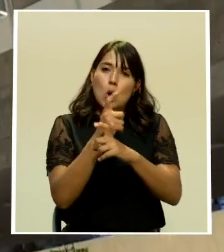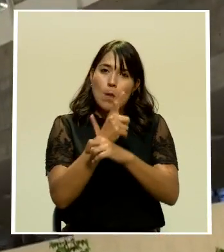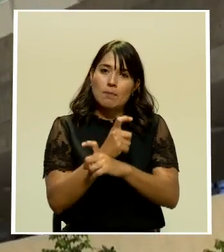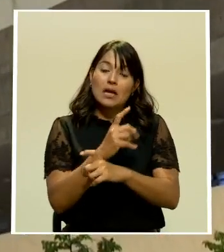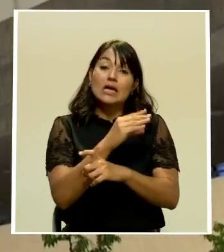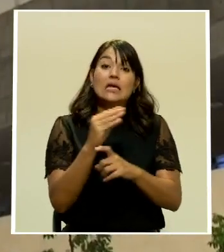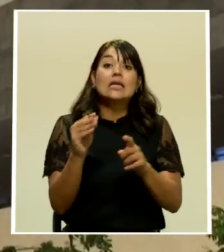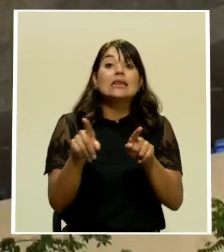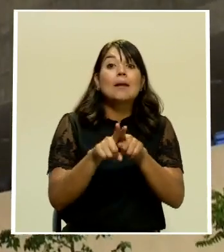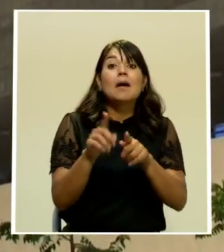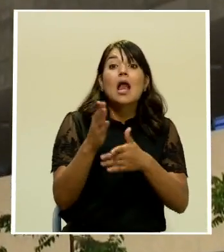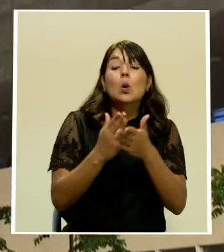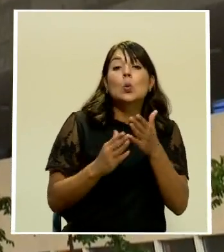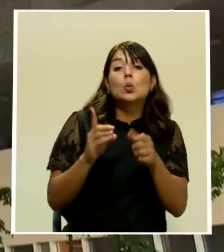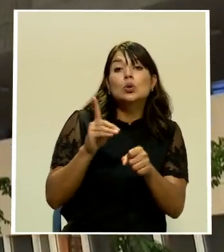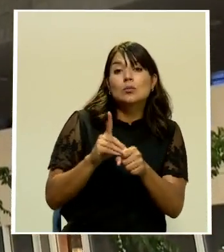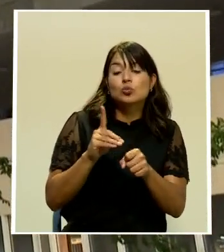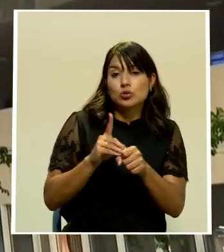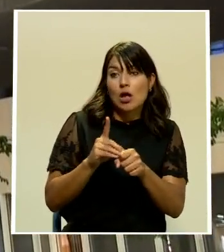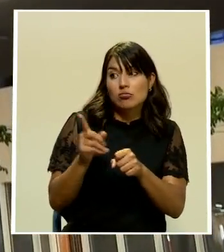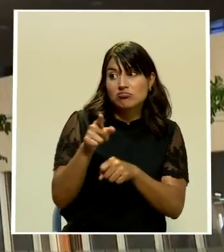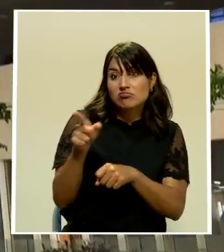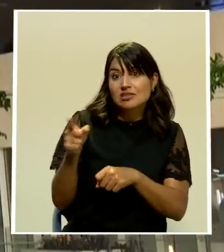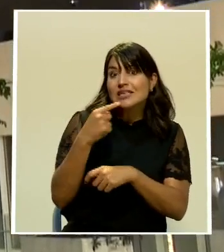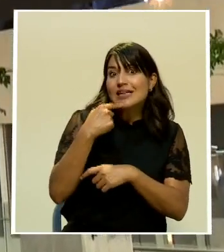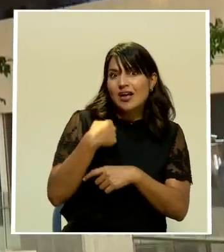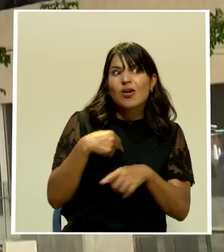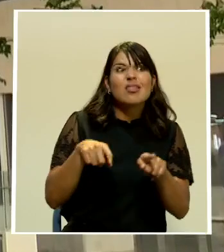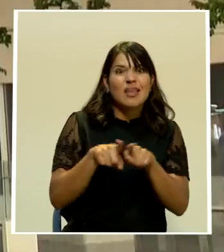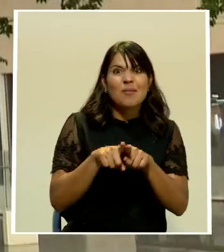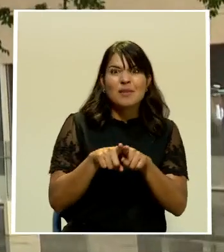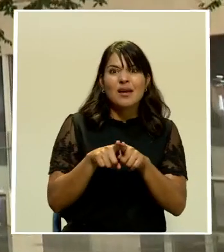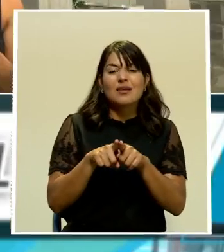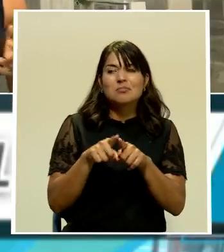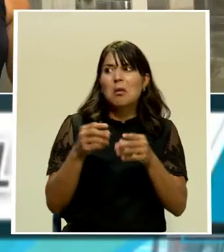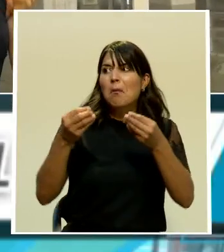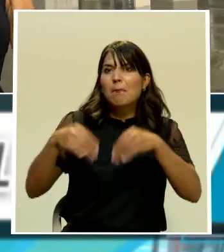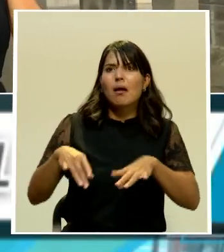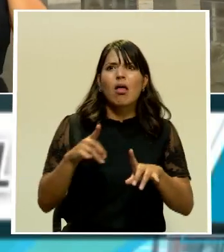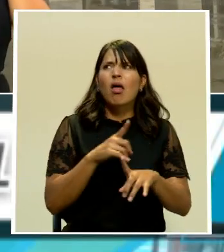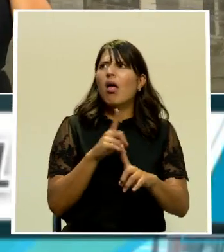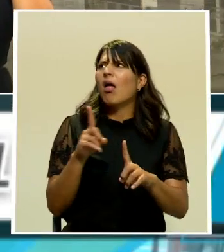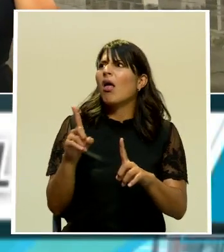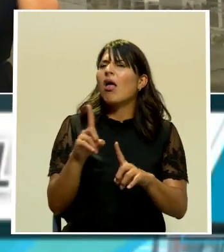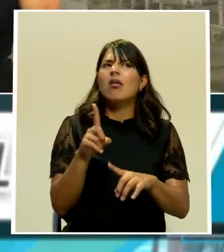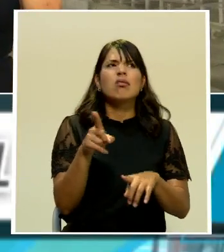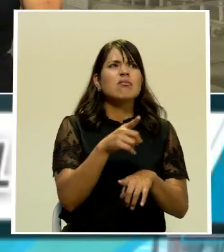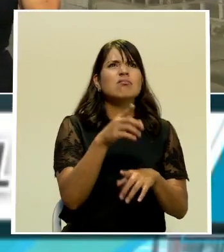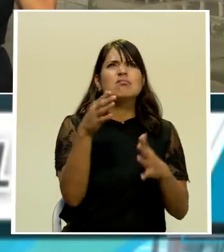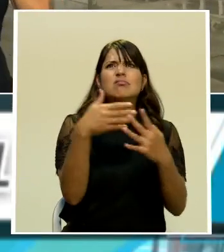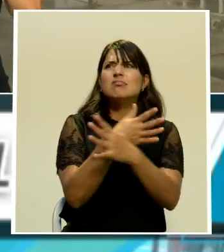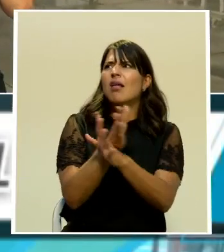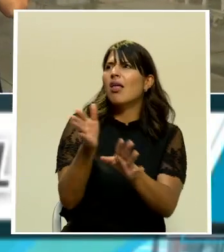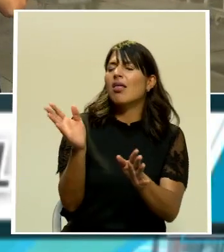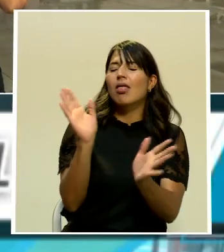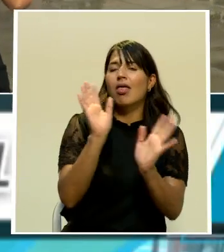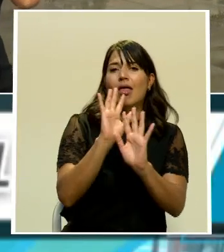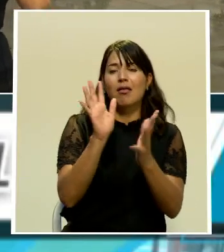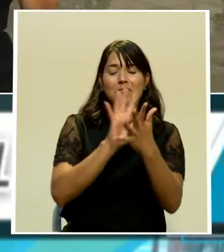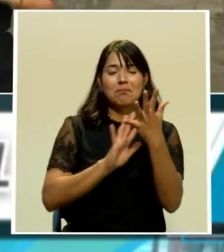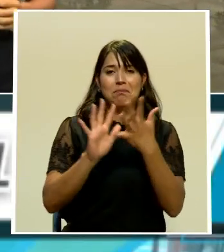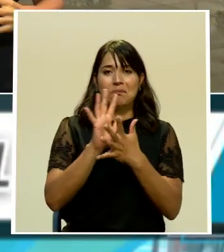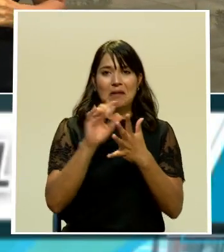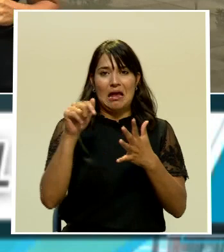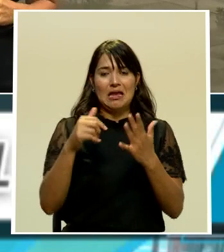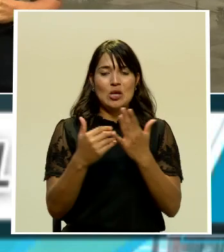incluso algunos diputados nos comentaban que ellos también se han perdido por decirlo popularmente acá entre los pasillos de este nuevo edificio legislativo así